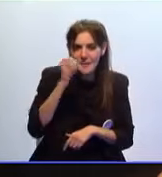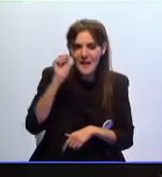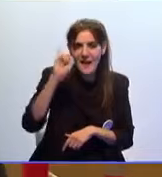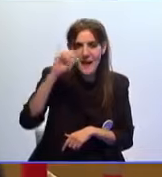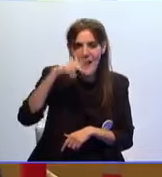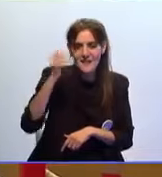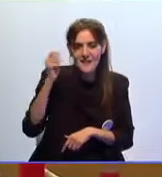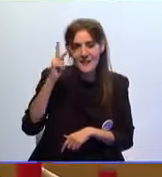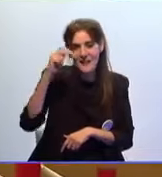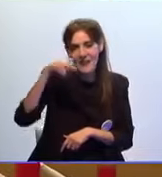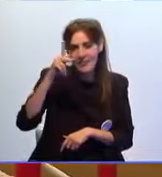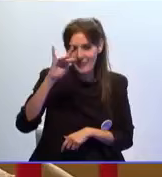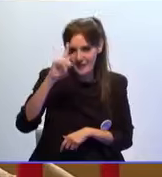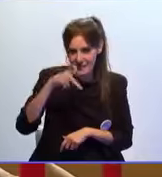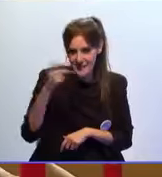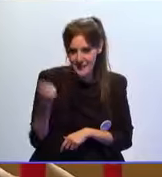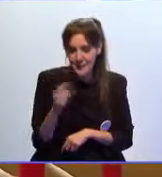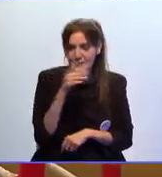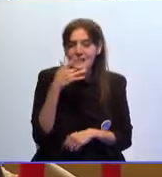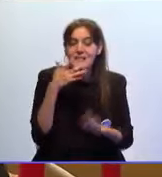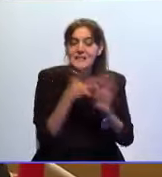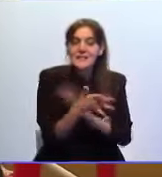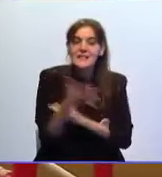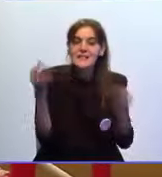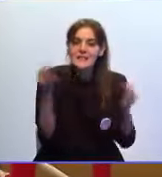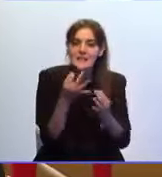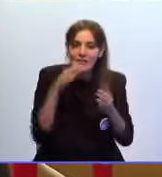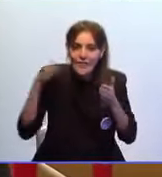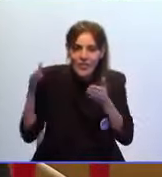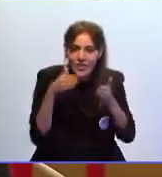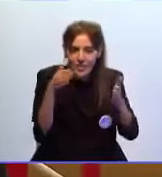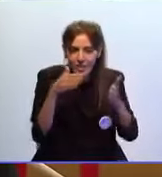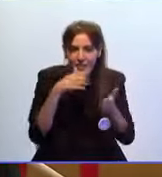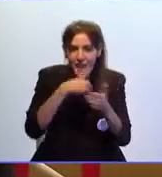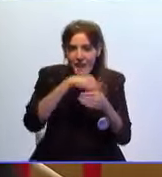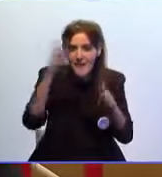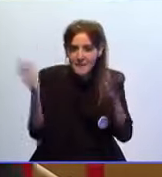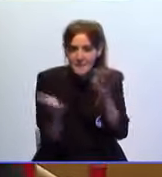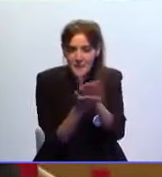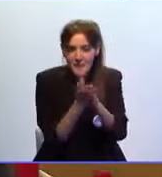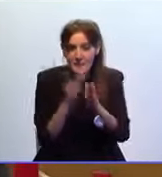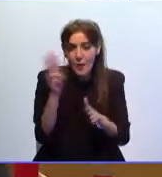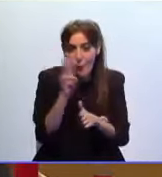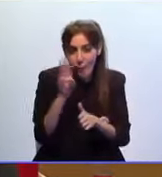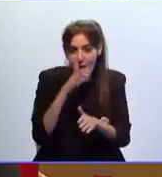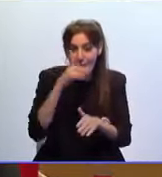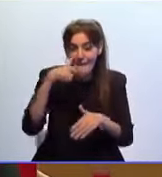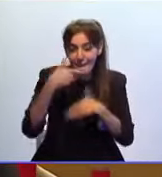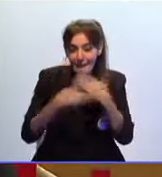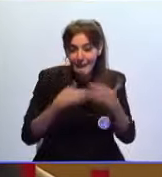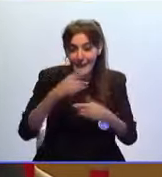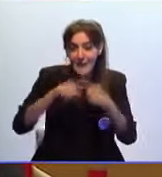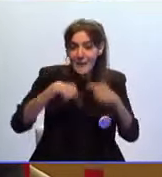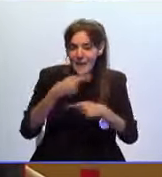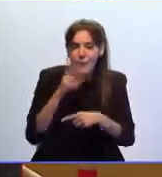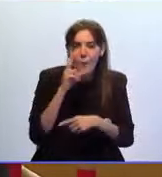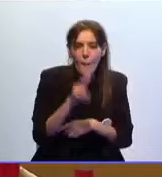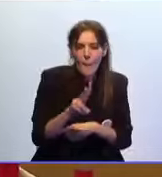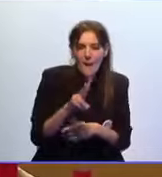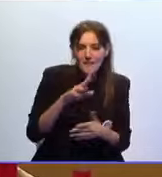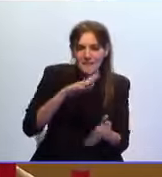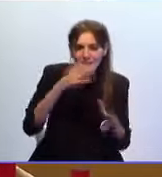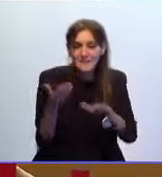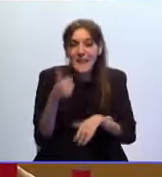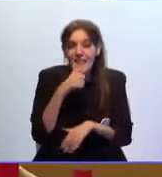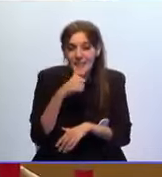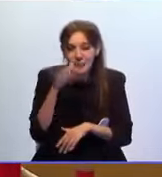Candisha a ver la temática en general del pasaje es el expediente Warren lo que pasa que también a ver la vamos a localizar un poco donde